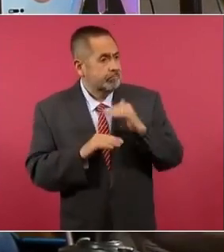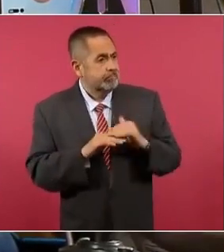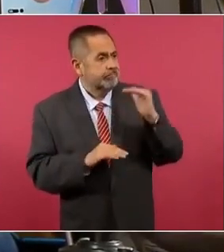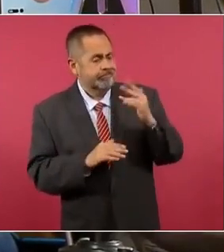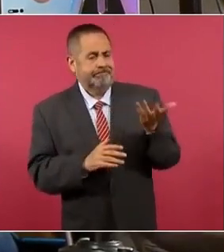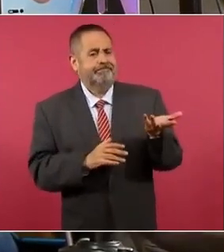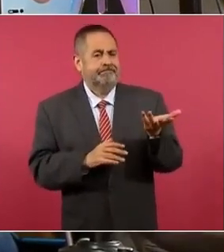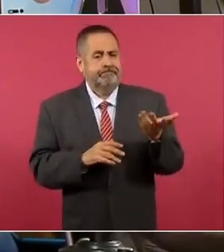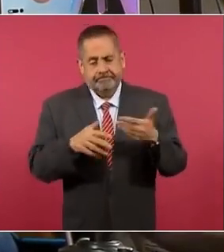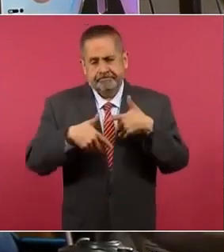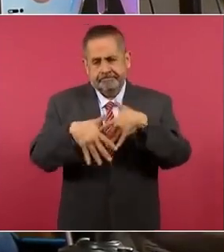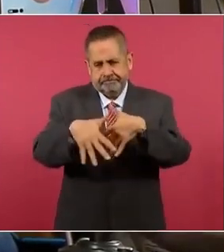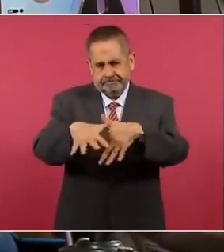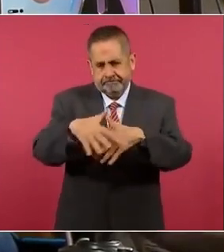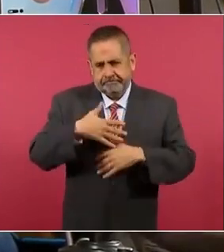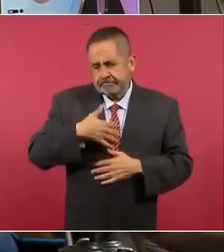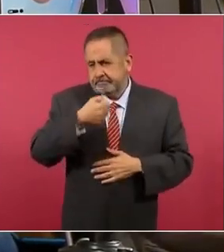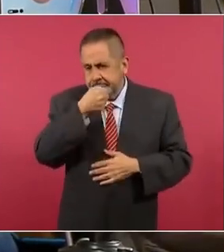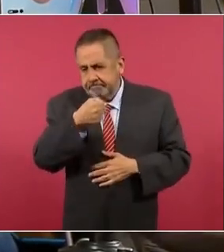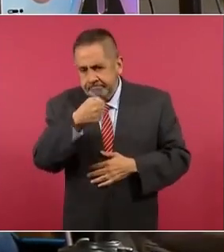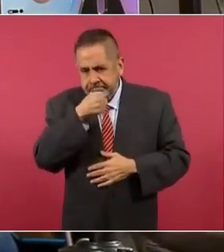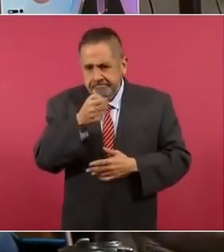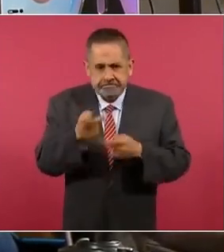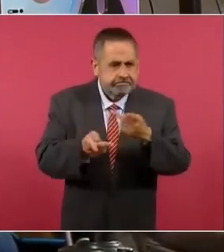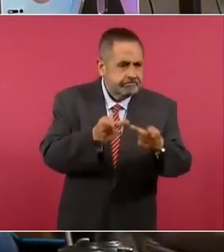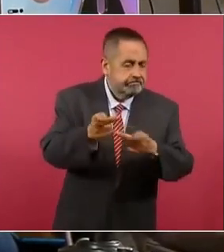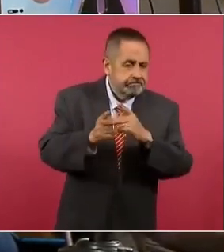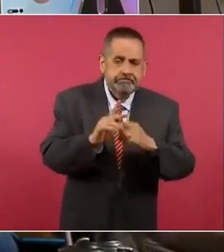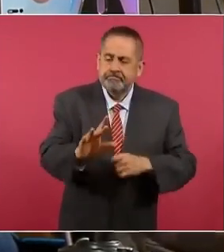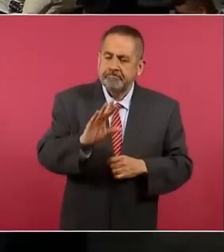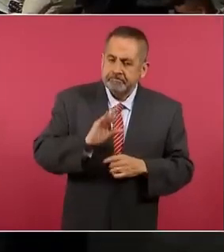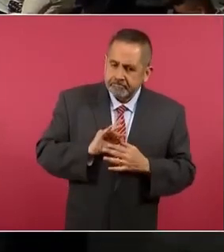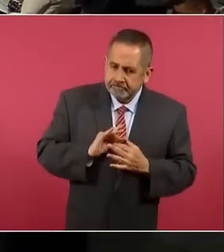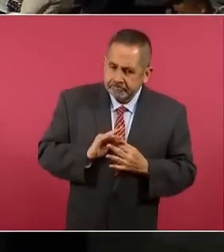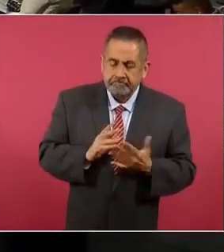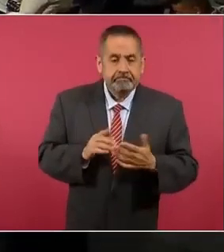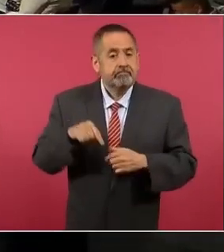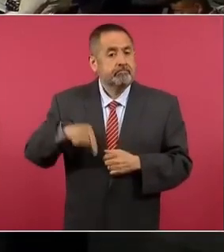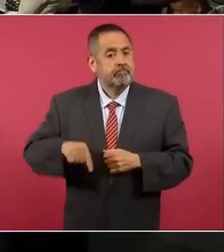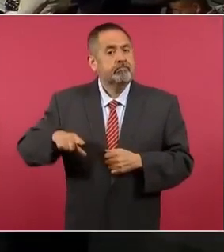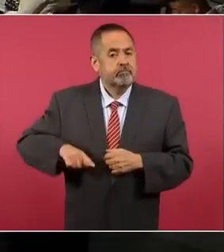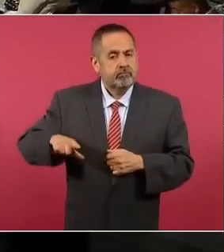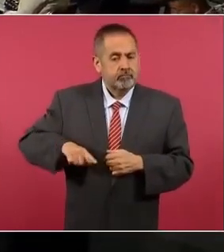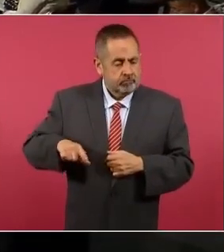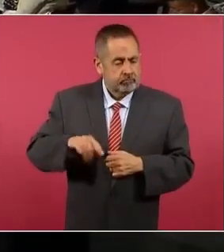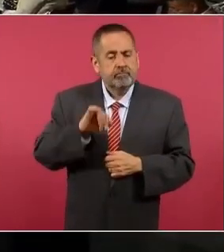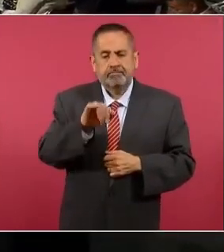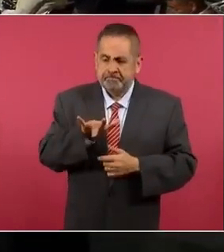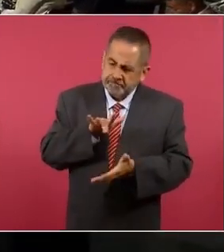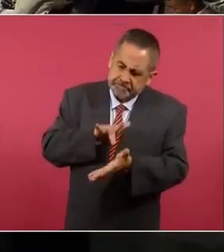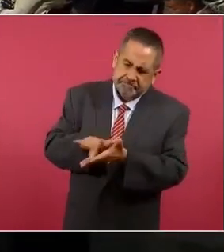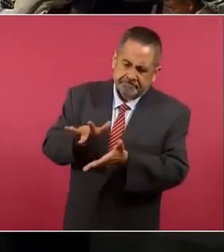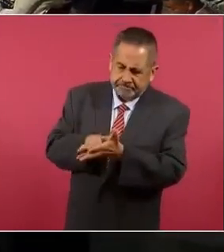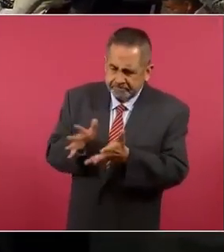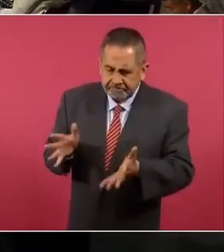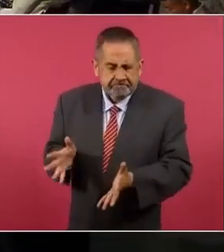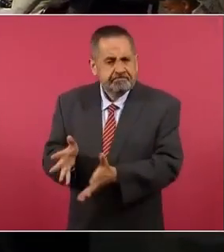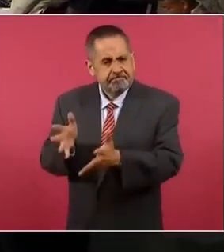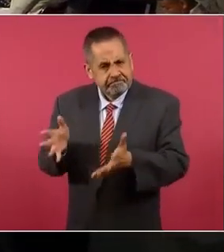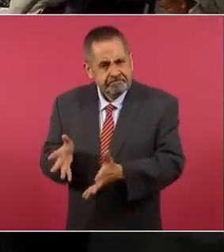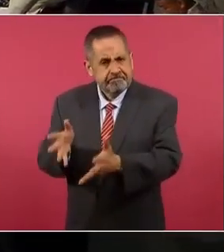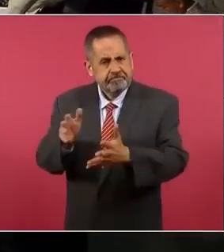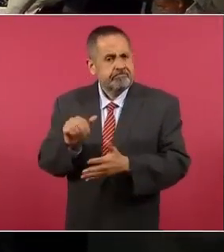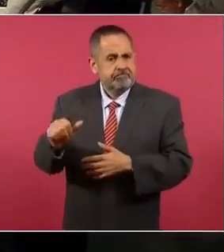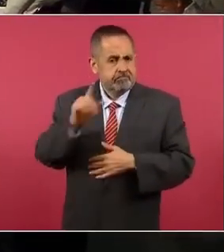la marcha me hicieron reflexiones sobre que en su gobierno se ha destacado que usted ha impulsado a las mujeres.